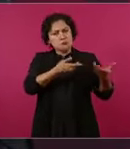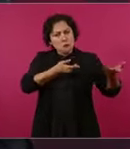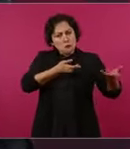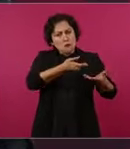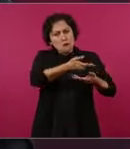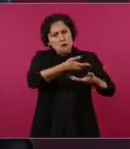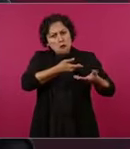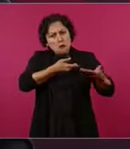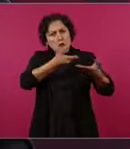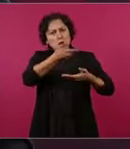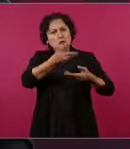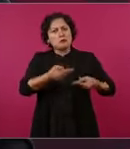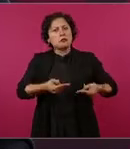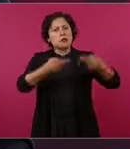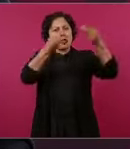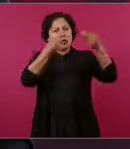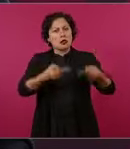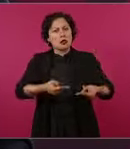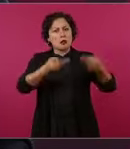comerciales.